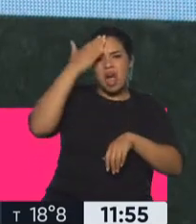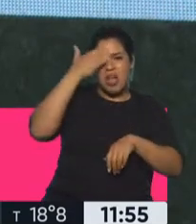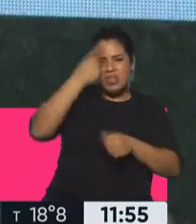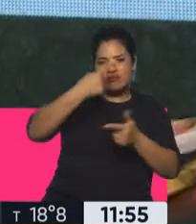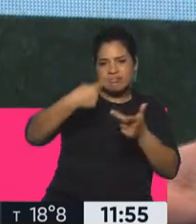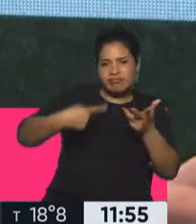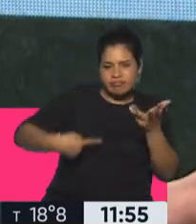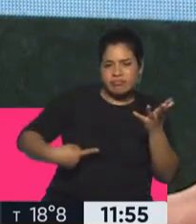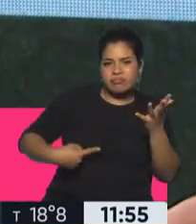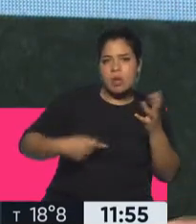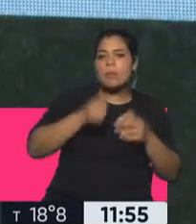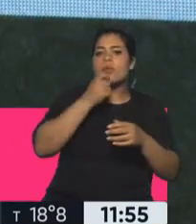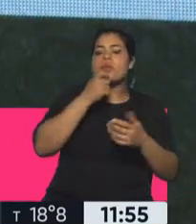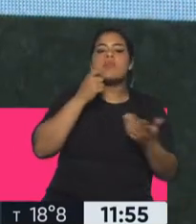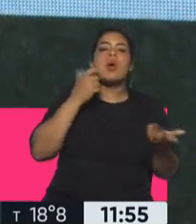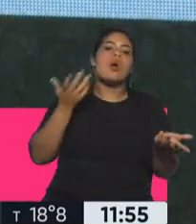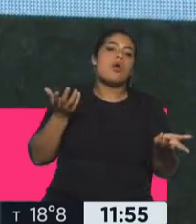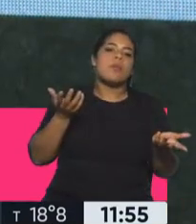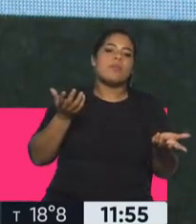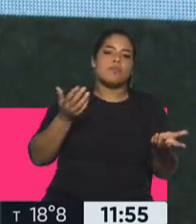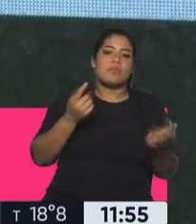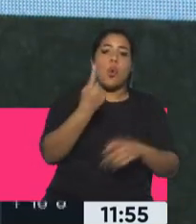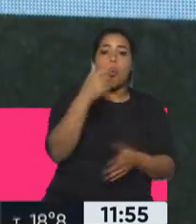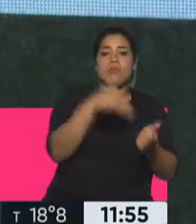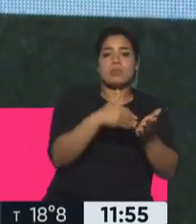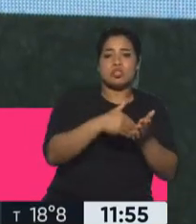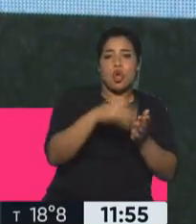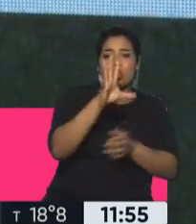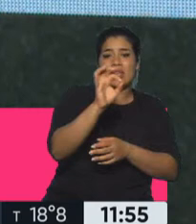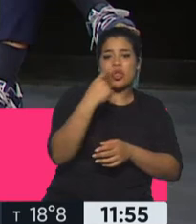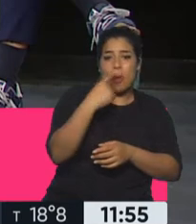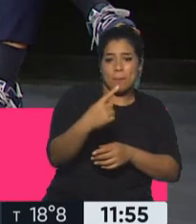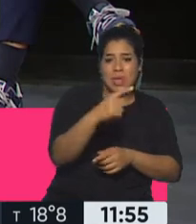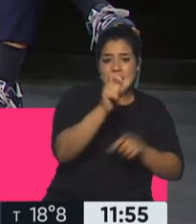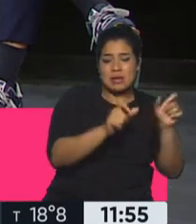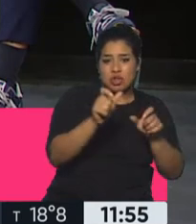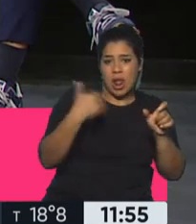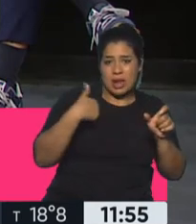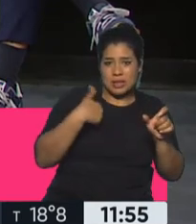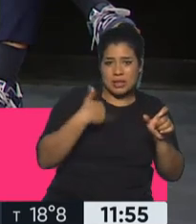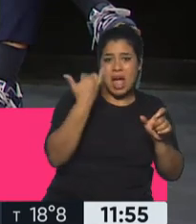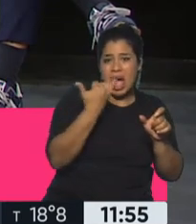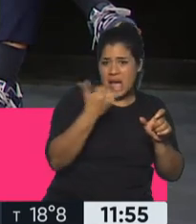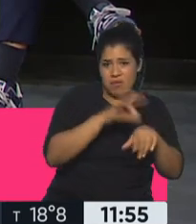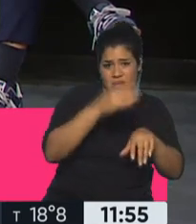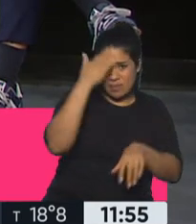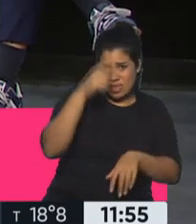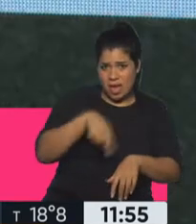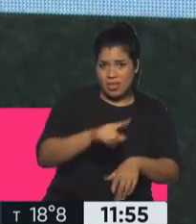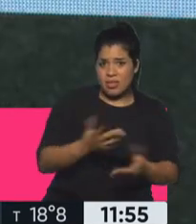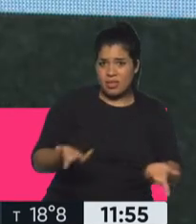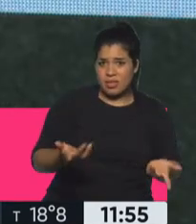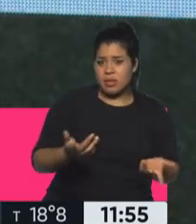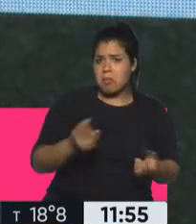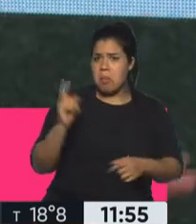tiene mucha menos presencia, como dijo Carolina, más de un millón y medio de argentinos y argentinas tienen chagas, ¿no? Entonces, y no se